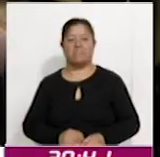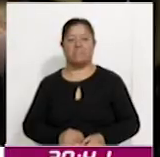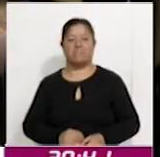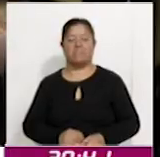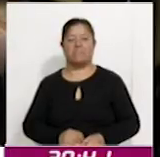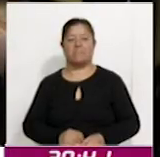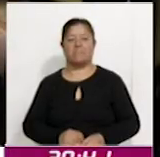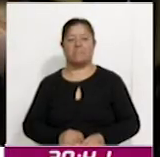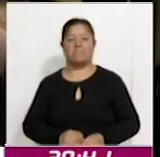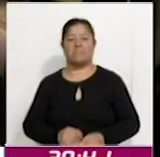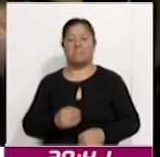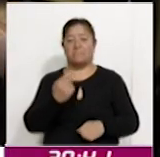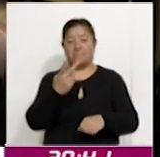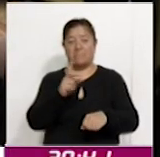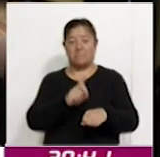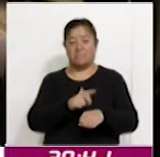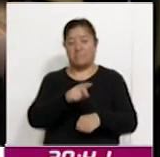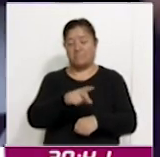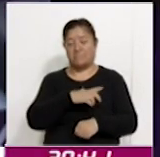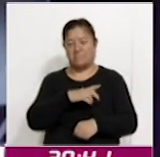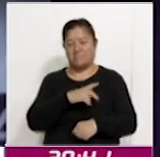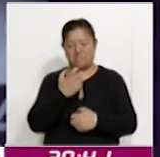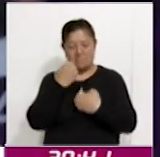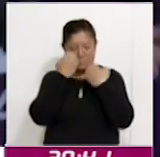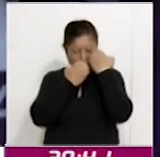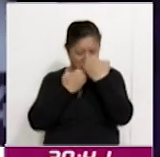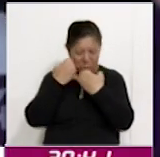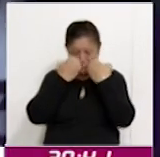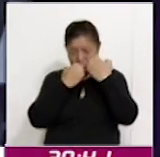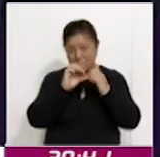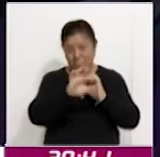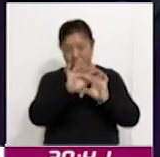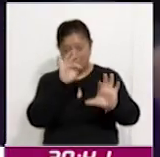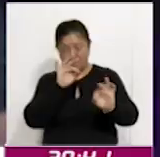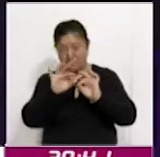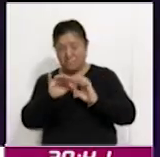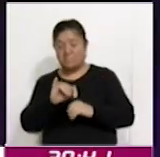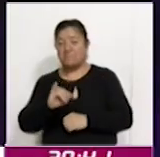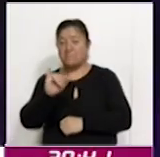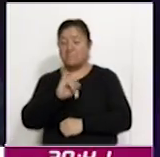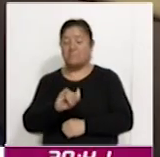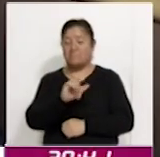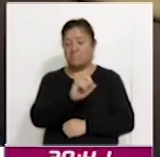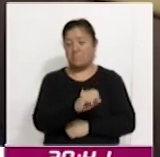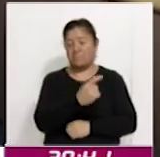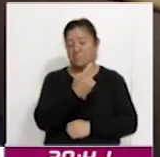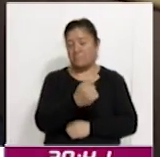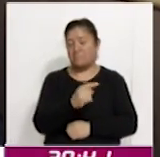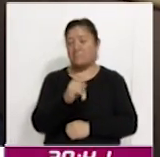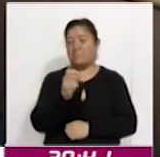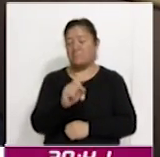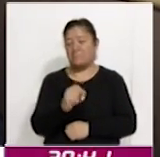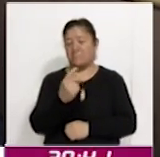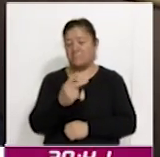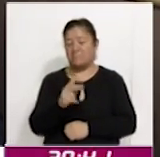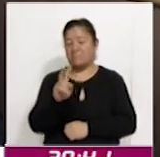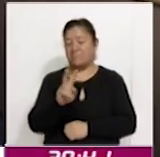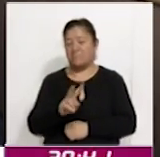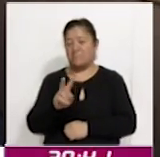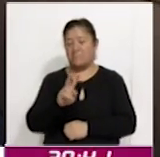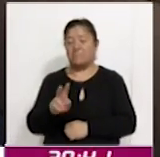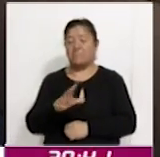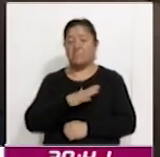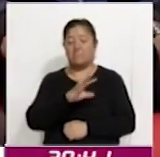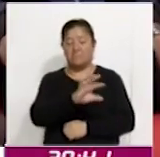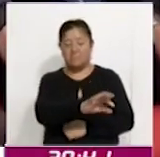A lo largo de dos días se llevó a cabo un riguroso proceso de selección. El jueves 21 y viernes 22 de noviembre el jurado eligió a 10